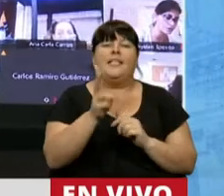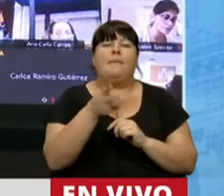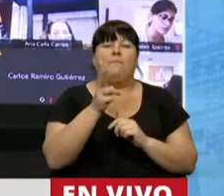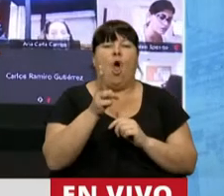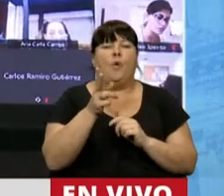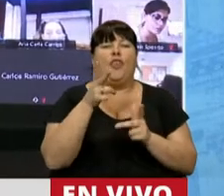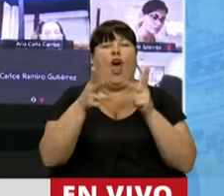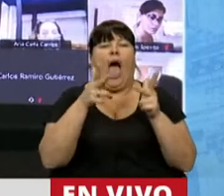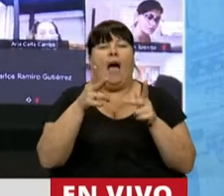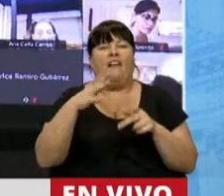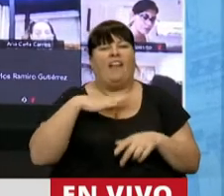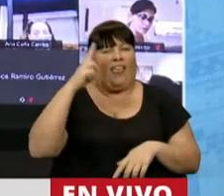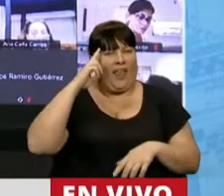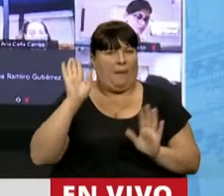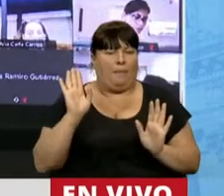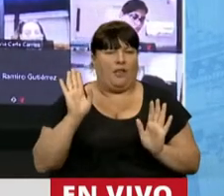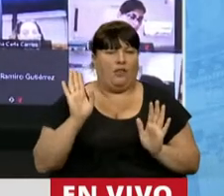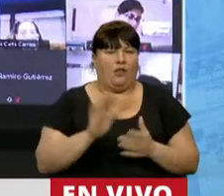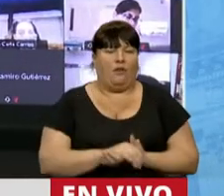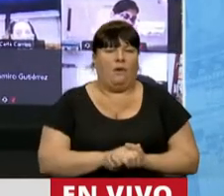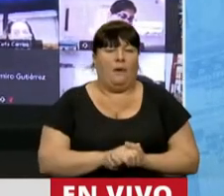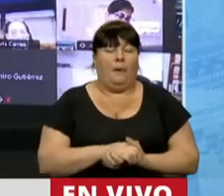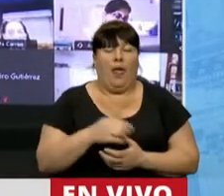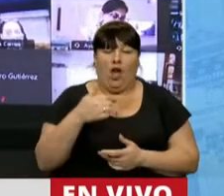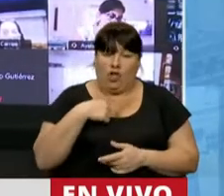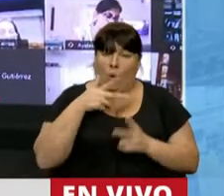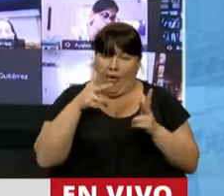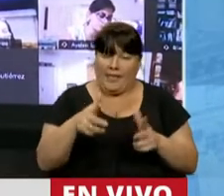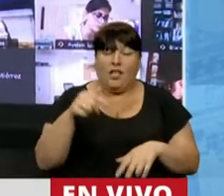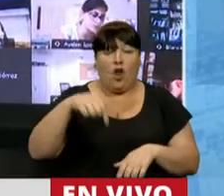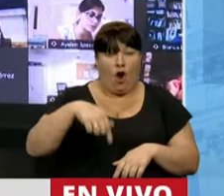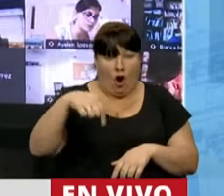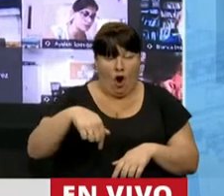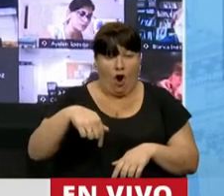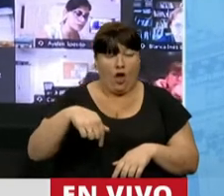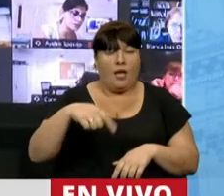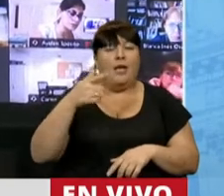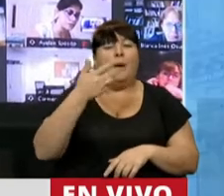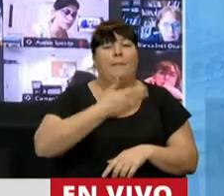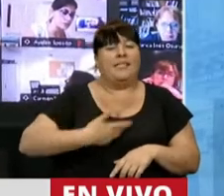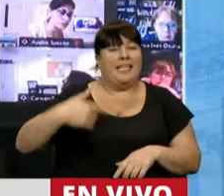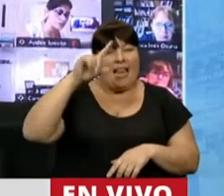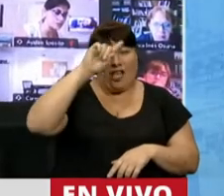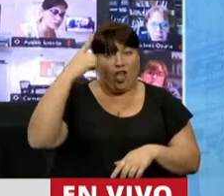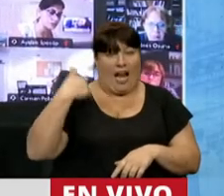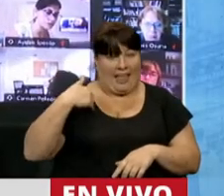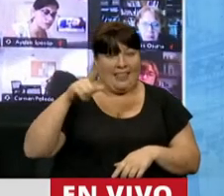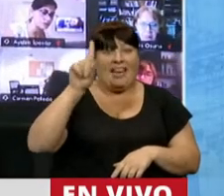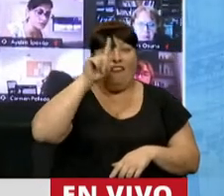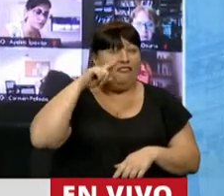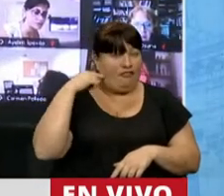las alusiones irrespetuosas. Y yo quiero decir que hoy el presidente de la Nación Argentina, Alberto